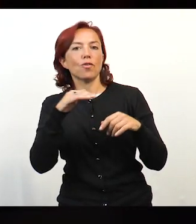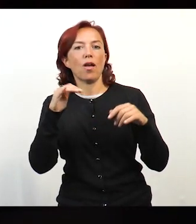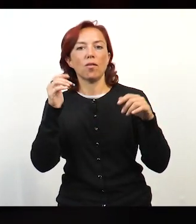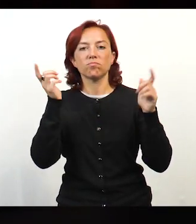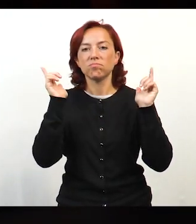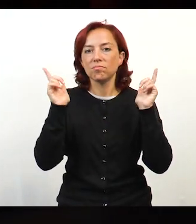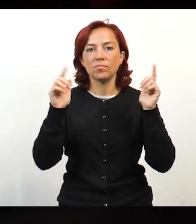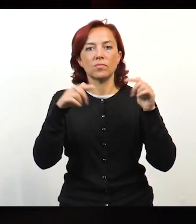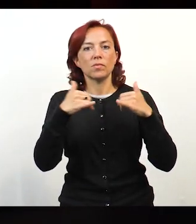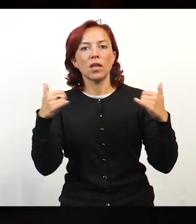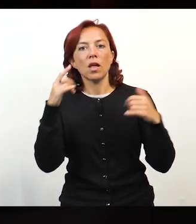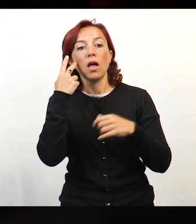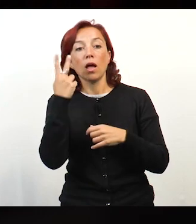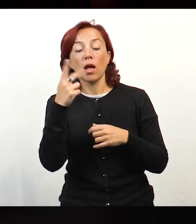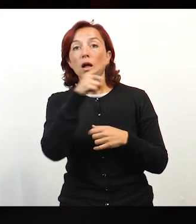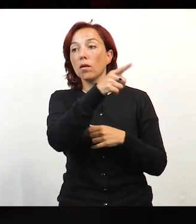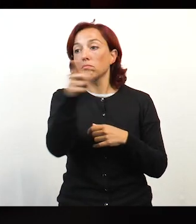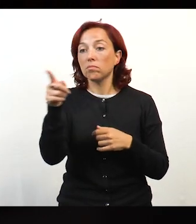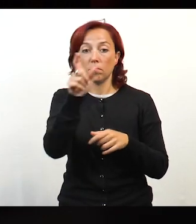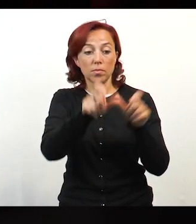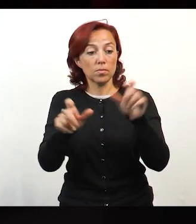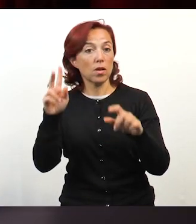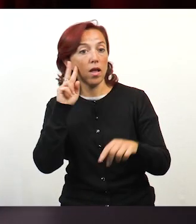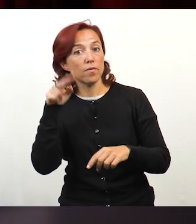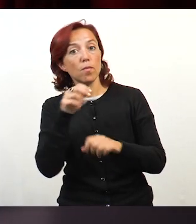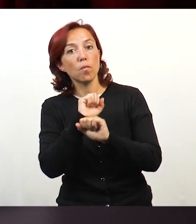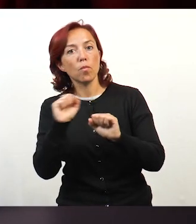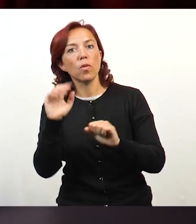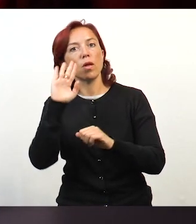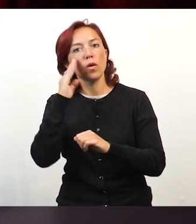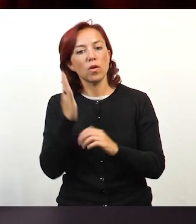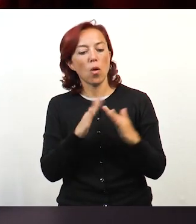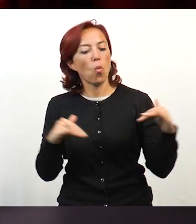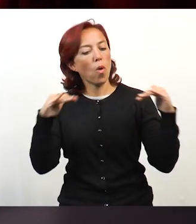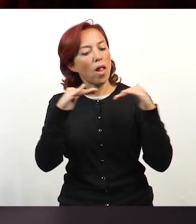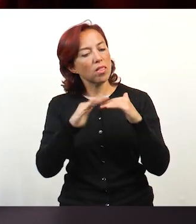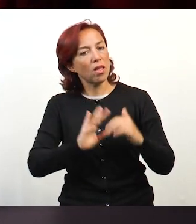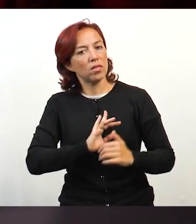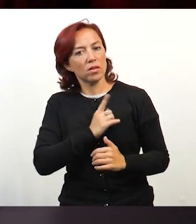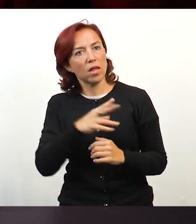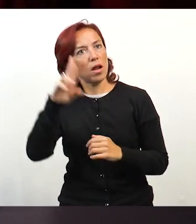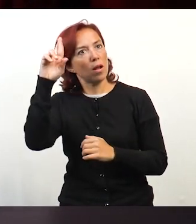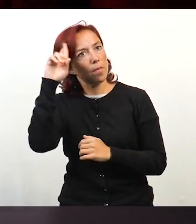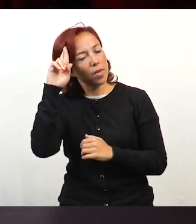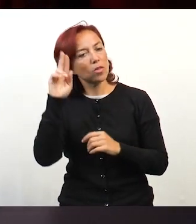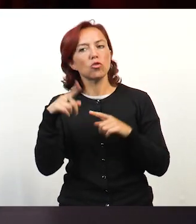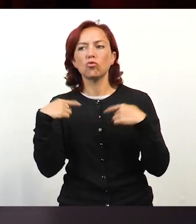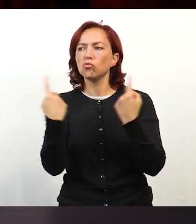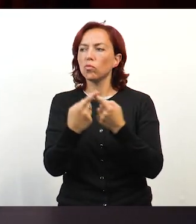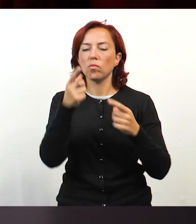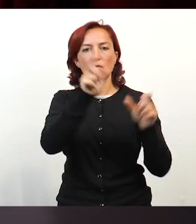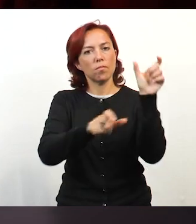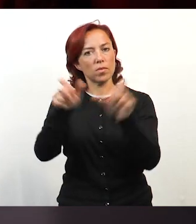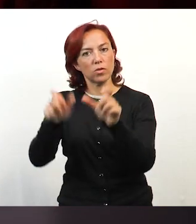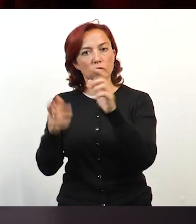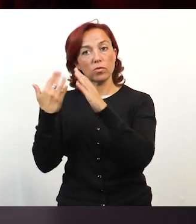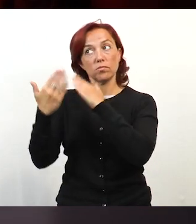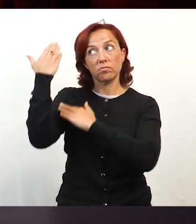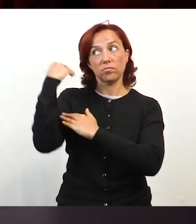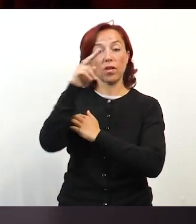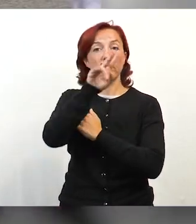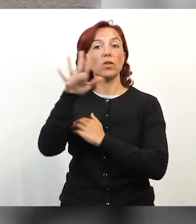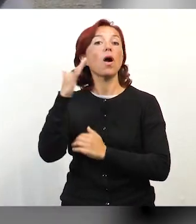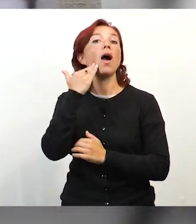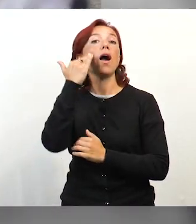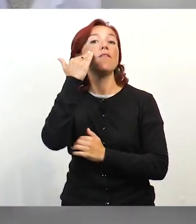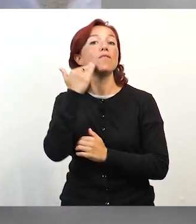aventura que exige con urgencia el reconocimiento de la diversidad, la dignidad, la igualdad y el respeto por los derechos de todas las personas. El